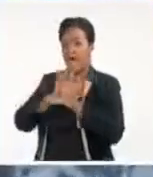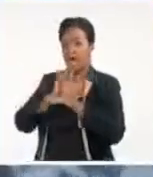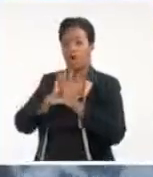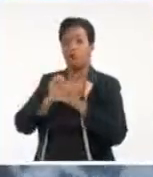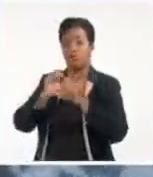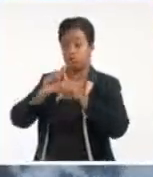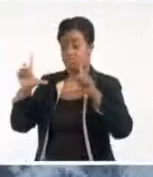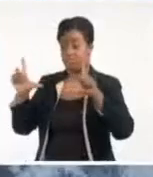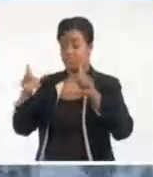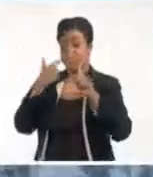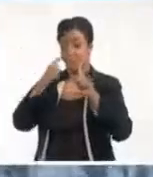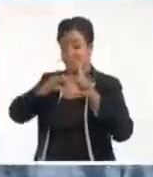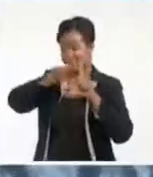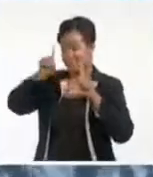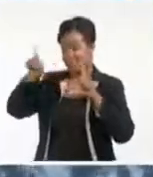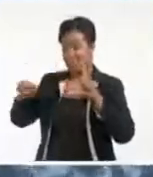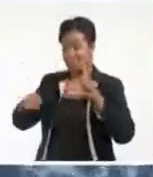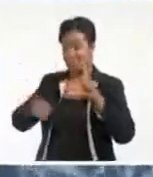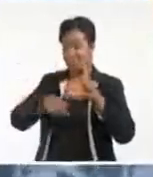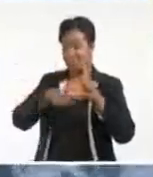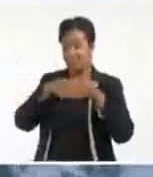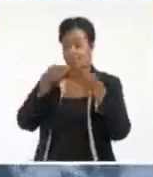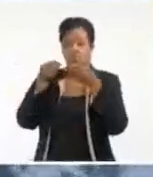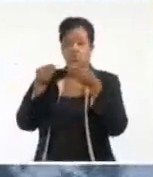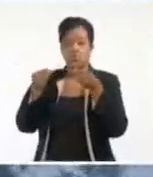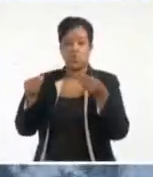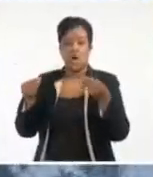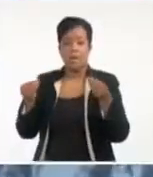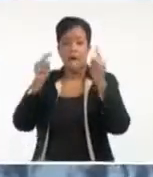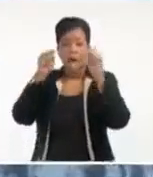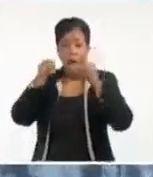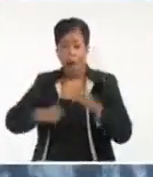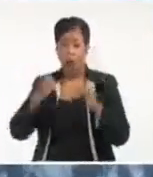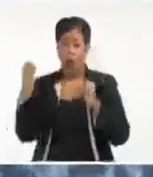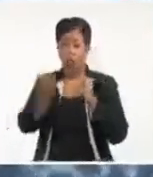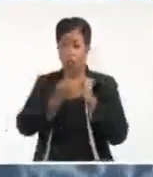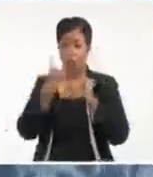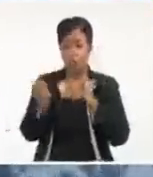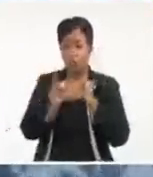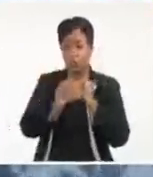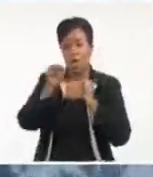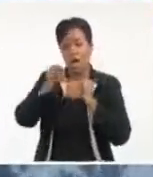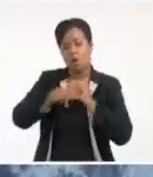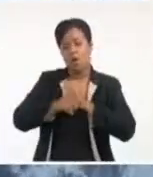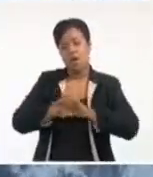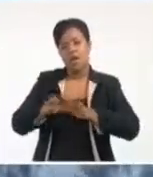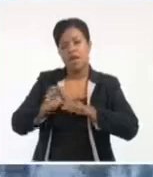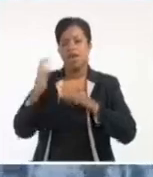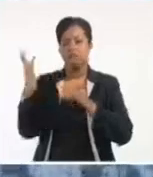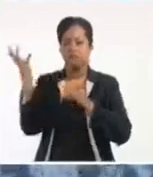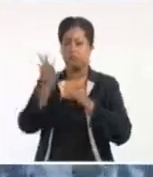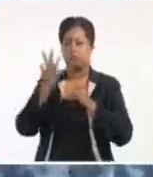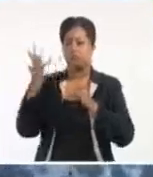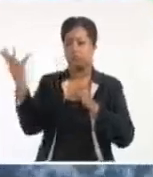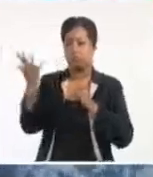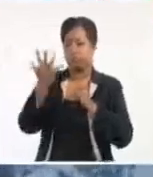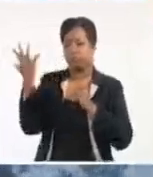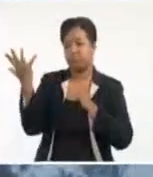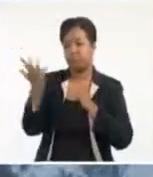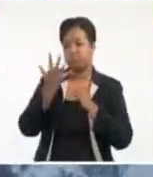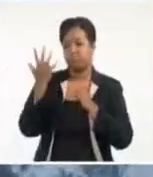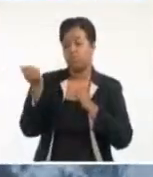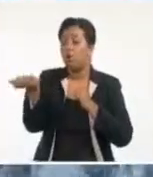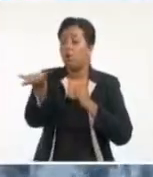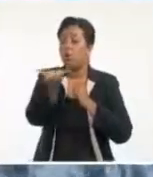que ha habido debilitamiento. Ahora no es un huracán. Es una tormenta tropical con los vientos máximos